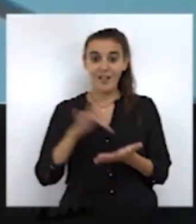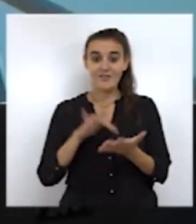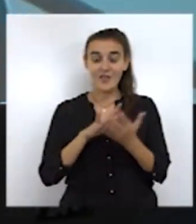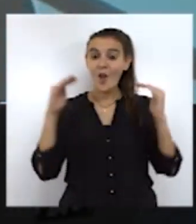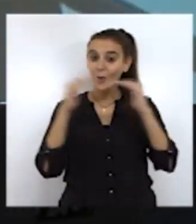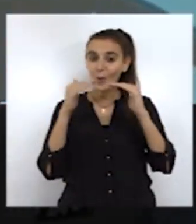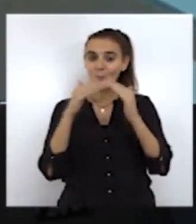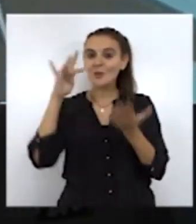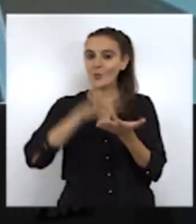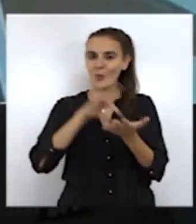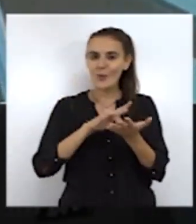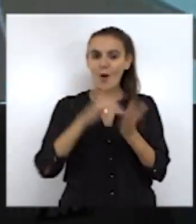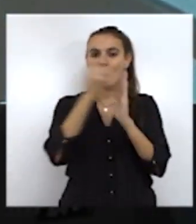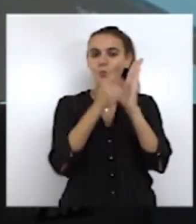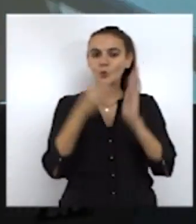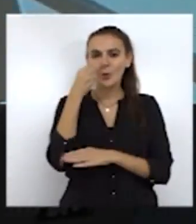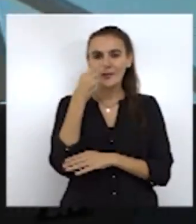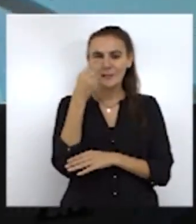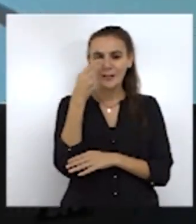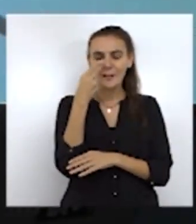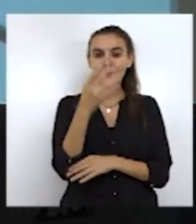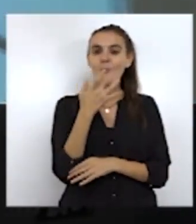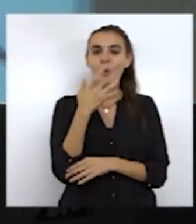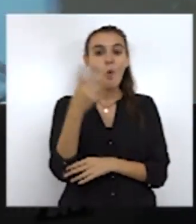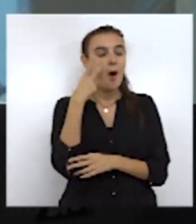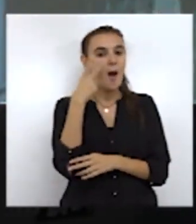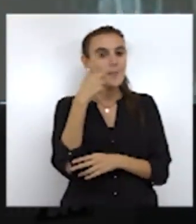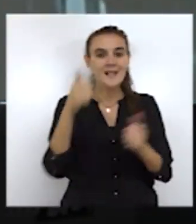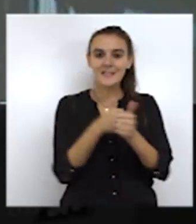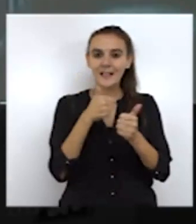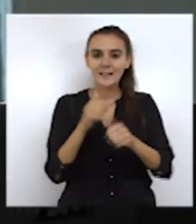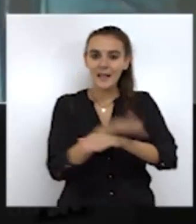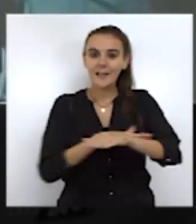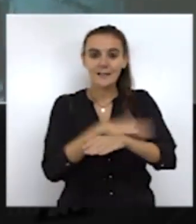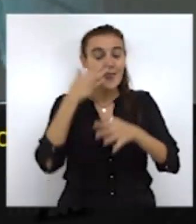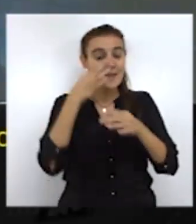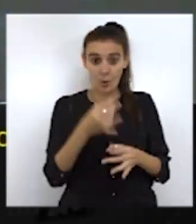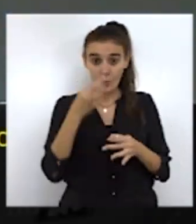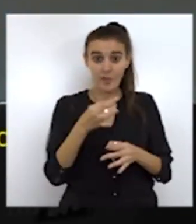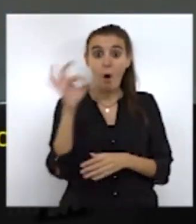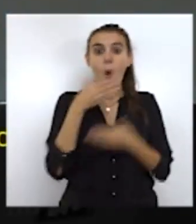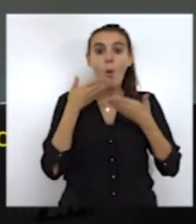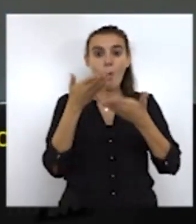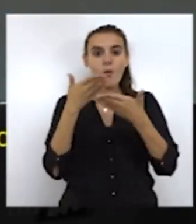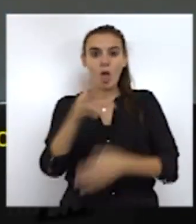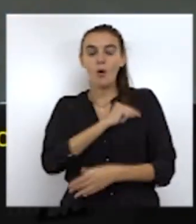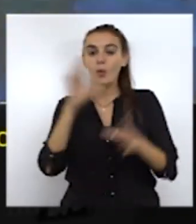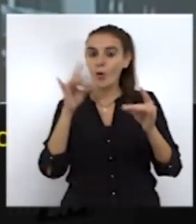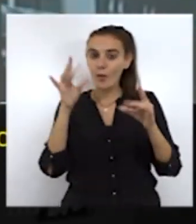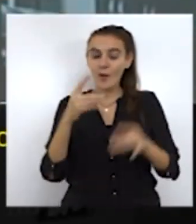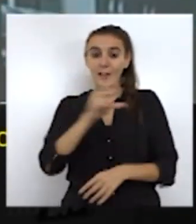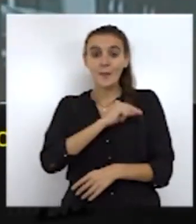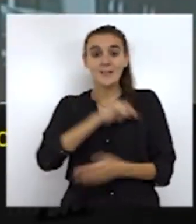Vamos ahora con el jueves, un día con muchos puntos de interés, entre ellos la visita de la Secretaría de Estado de Seguridad o la entrega de escudos de